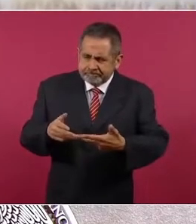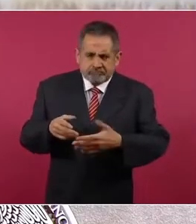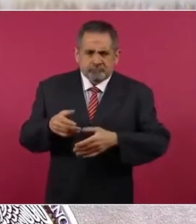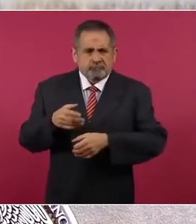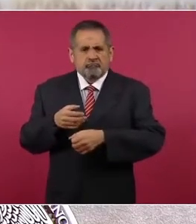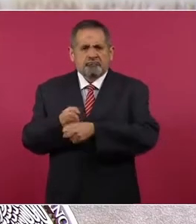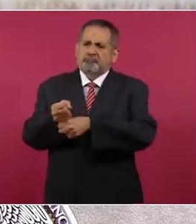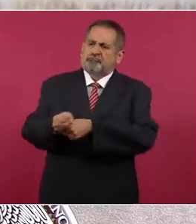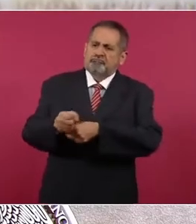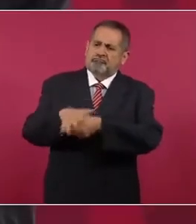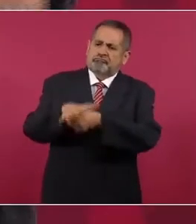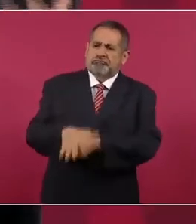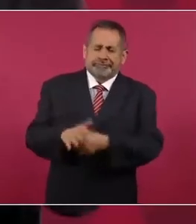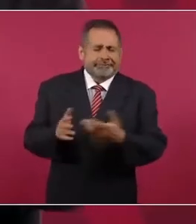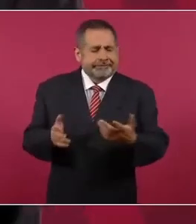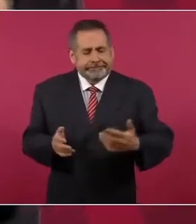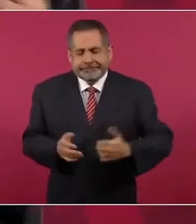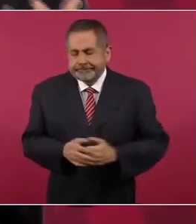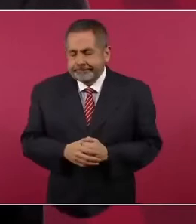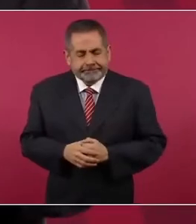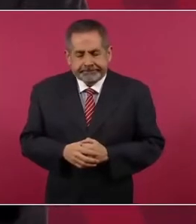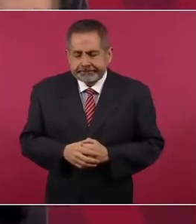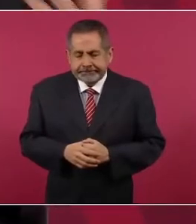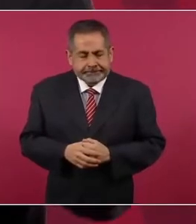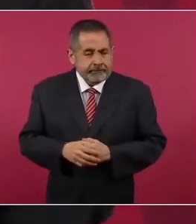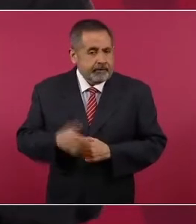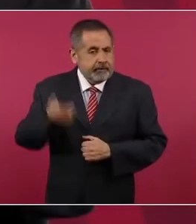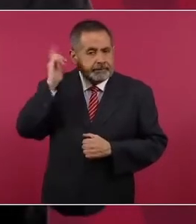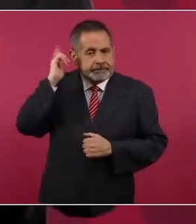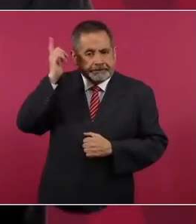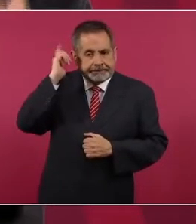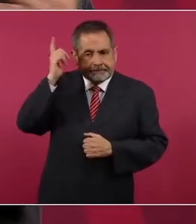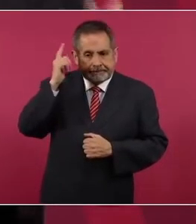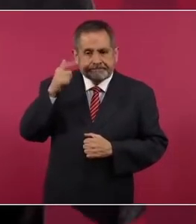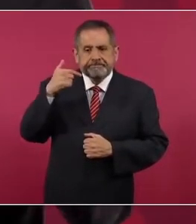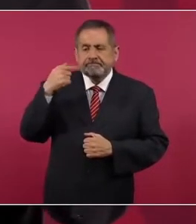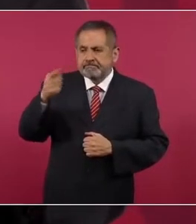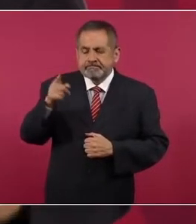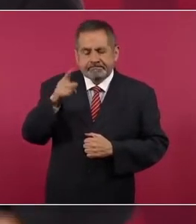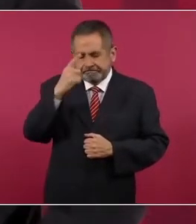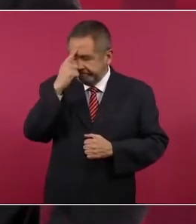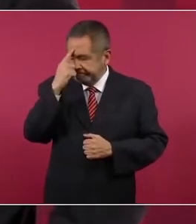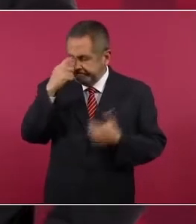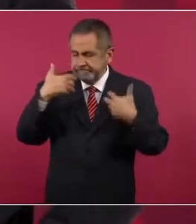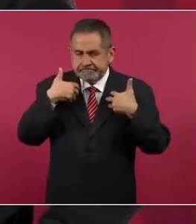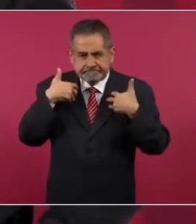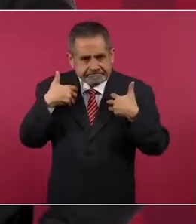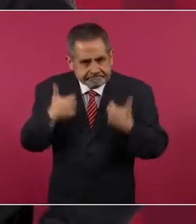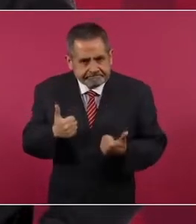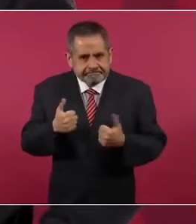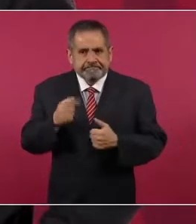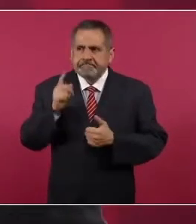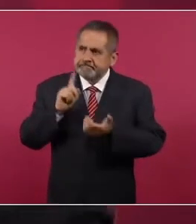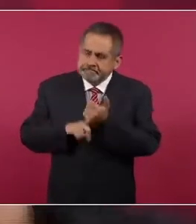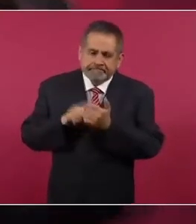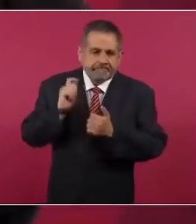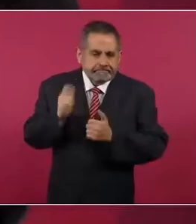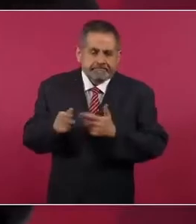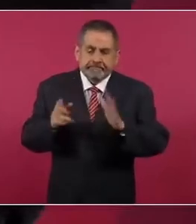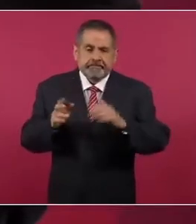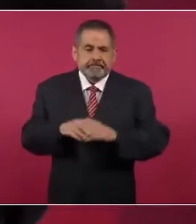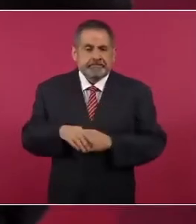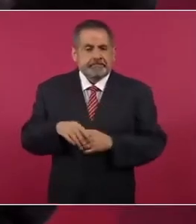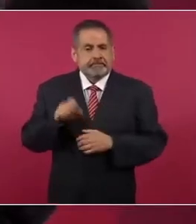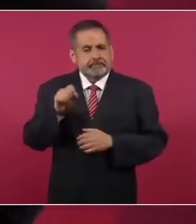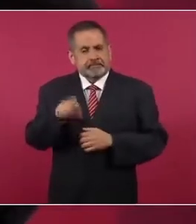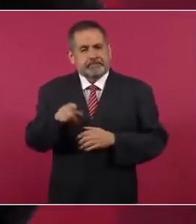entren en razón los de